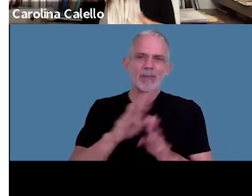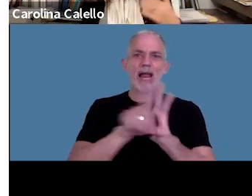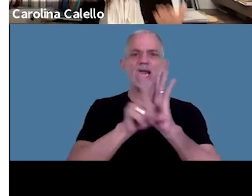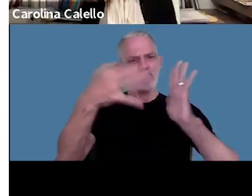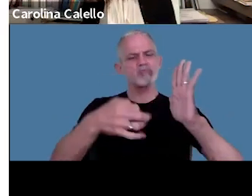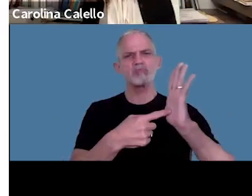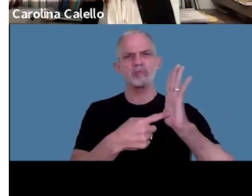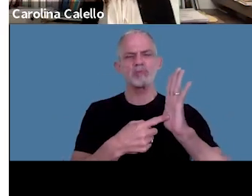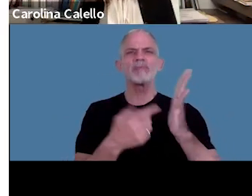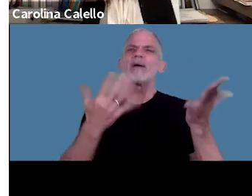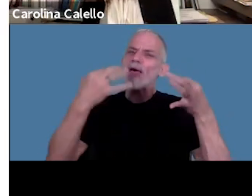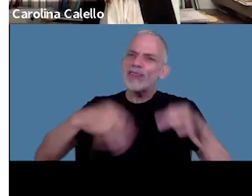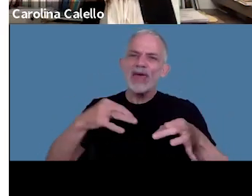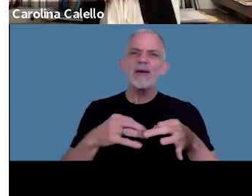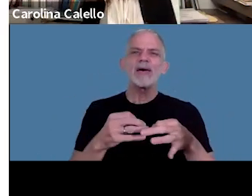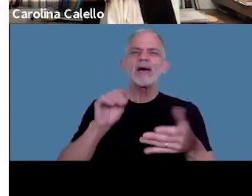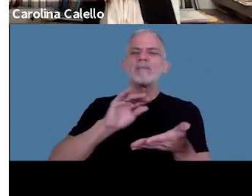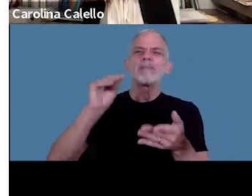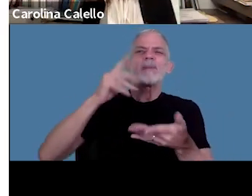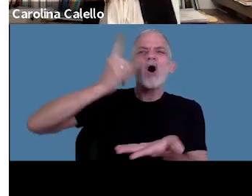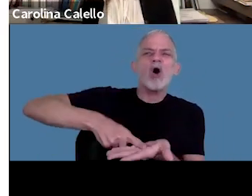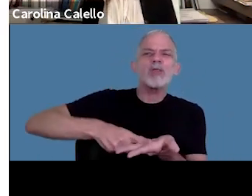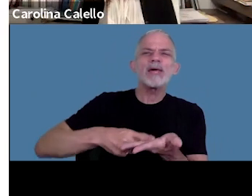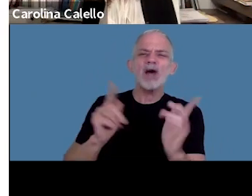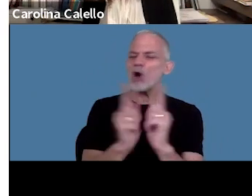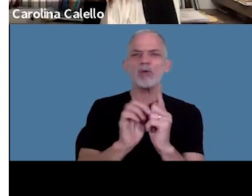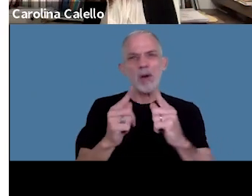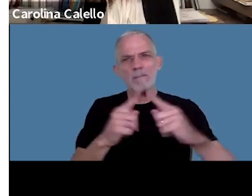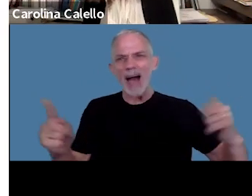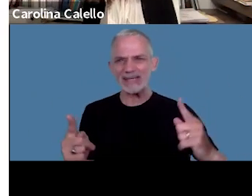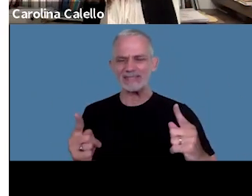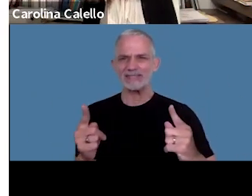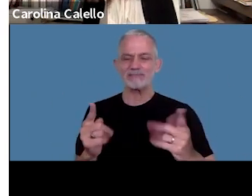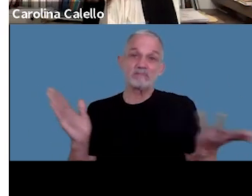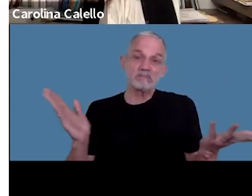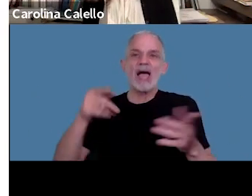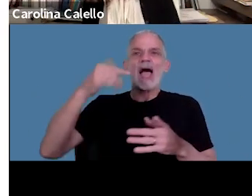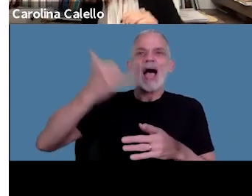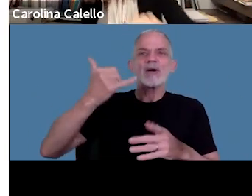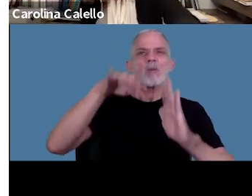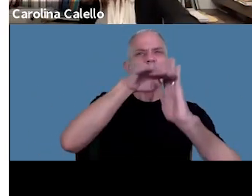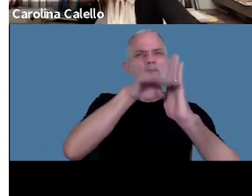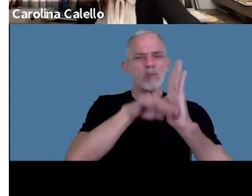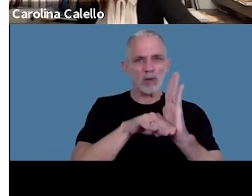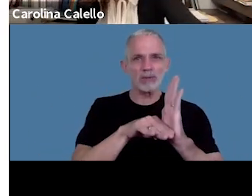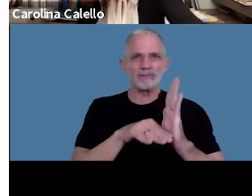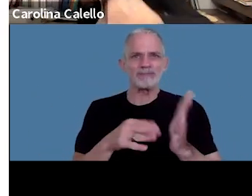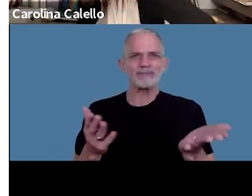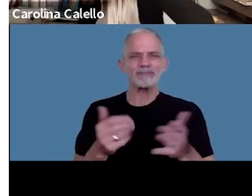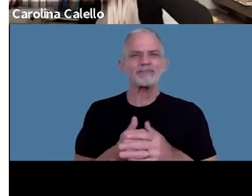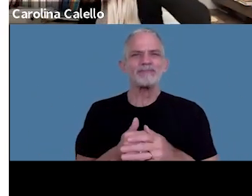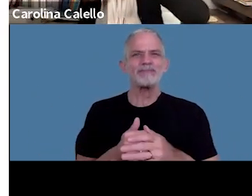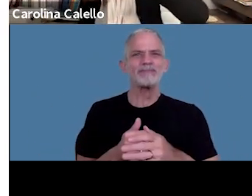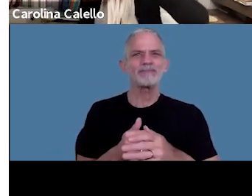sin dudas tiene que haber ampliación de la orden de intervención y a mí un procedimiento que no eso que decidí María Elena